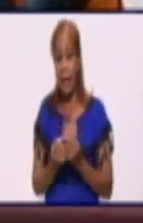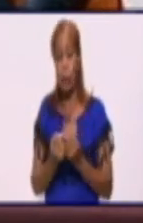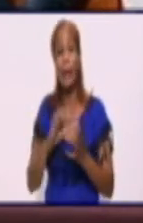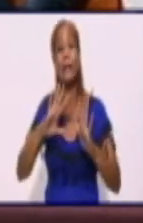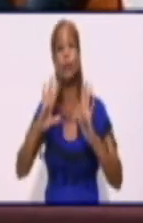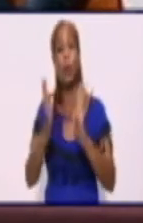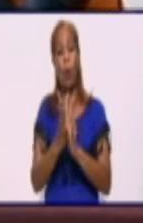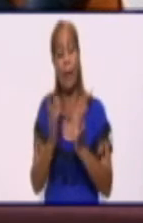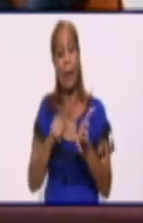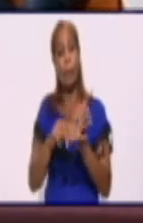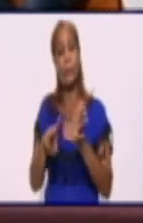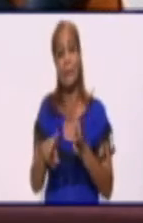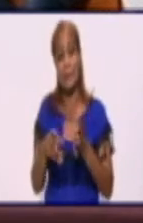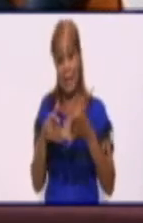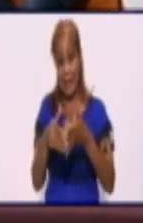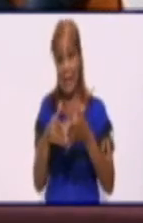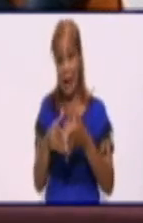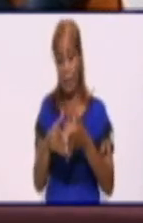las provincias del país